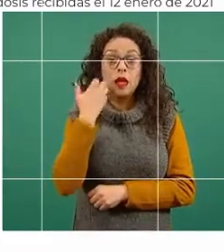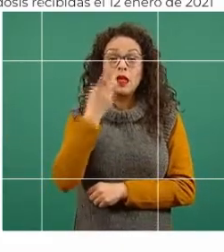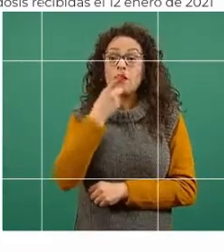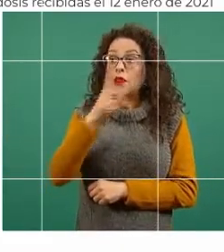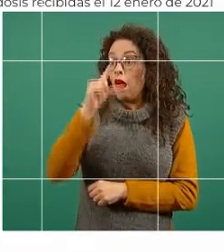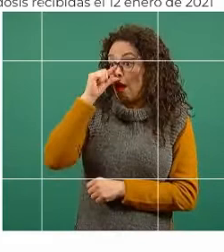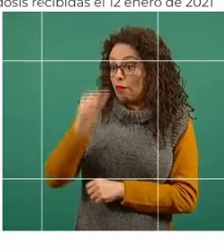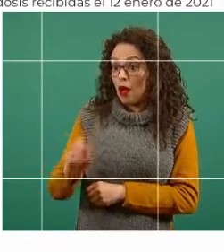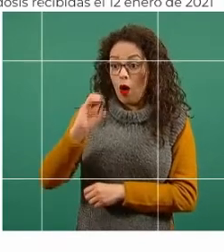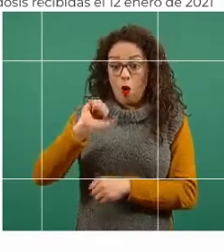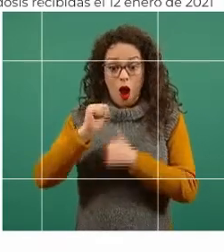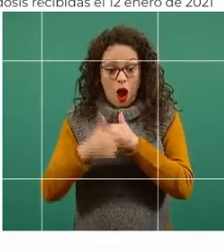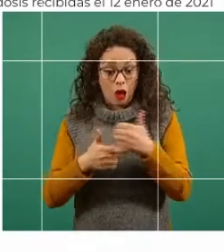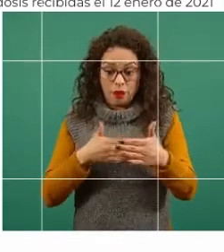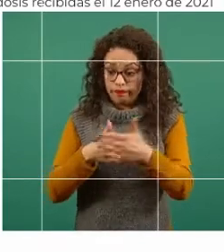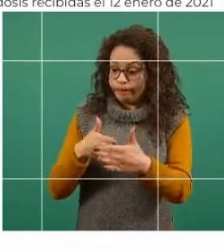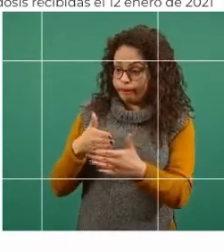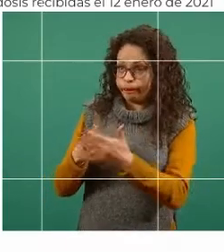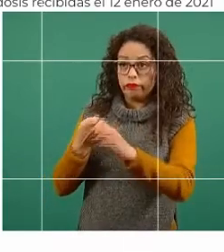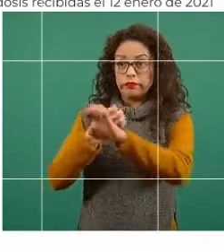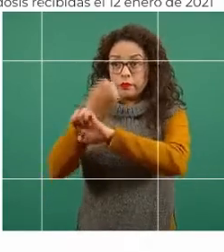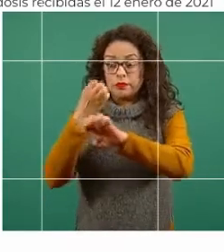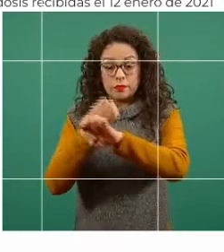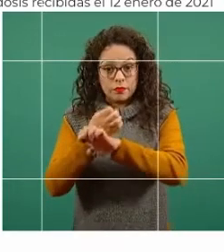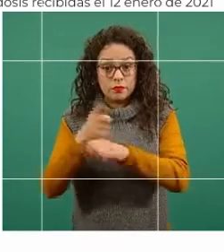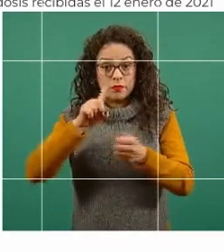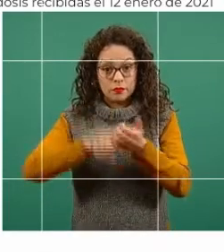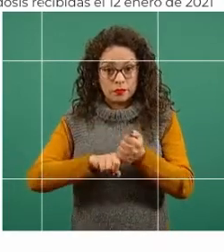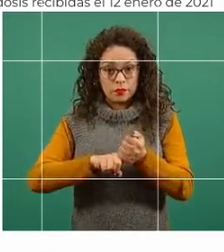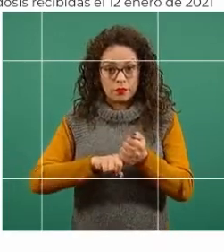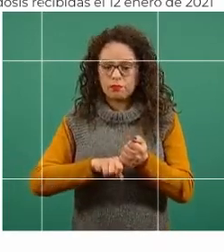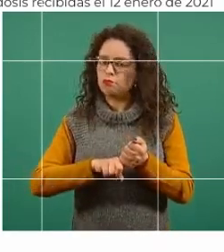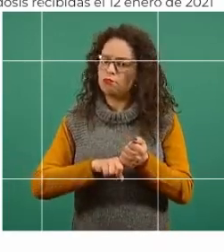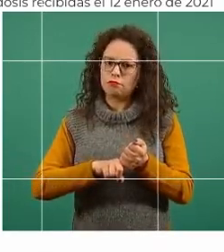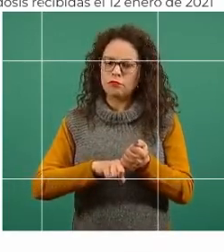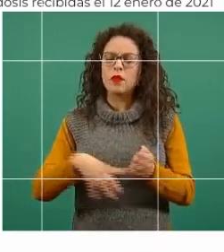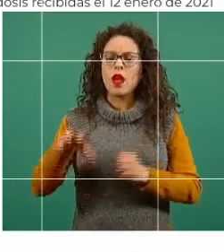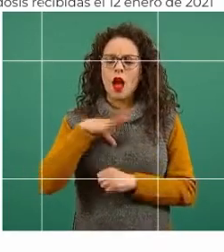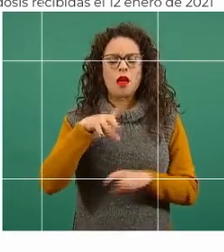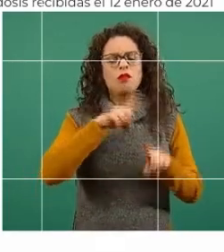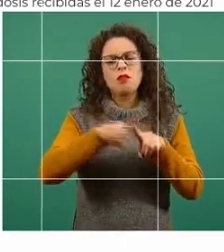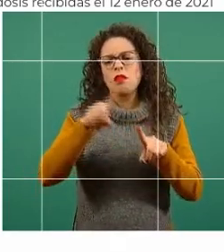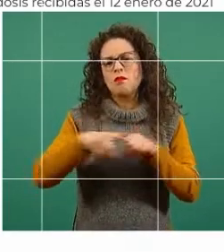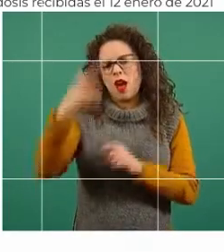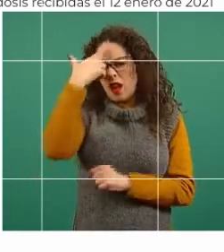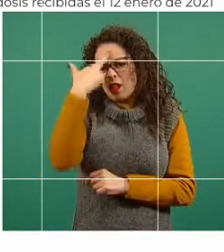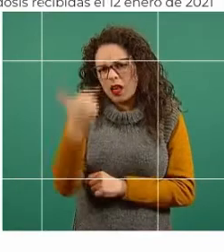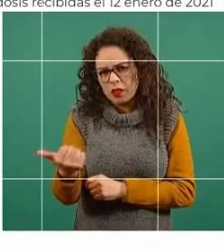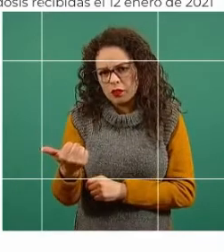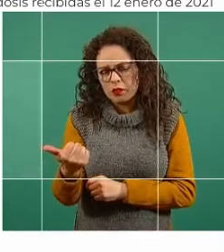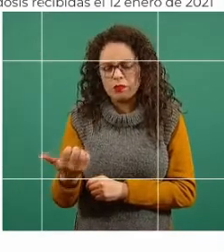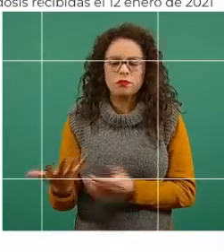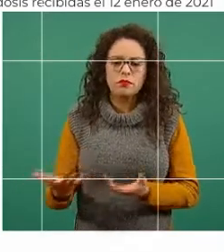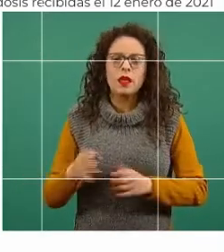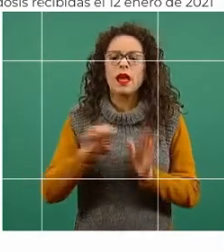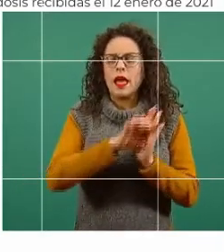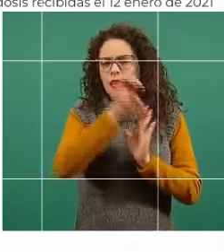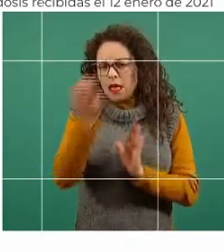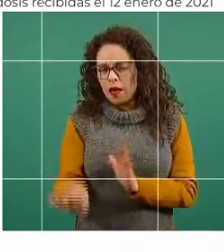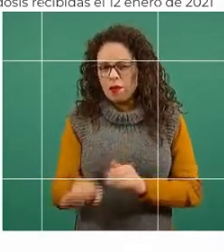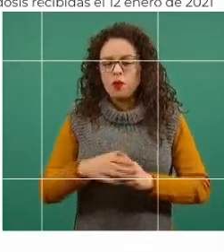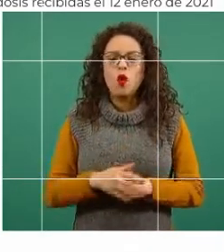alguna limitación en las entidades federativas con la menor cobertura. Hubo varios factores, algunos circunstanciales. Por ejemplo,